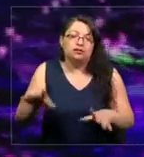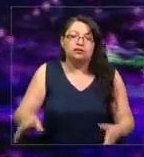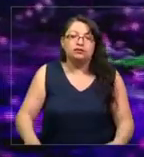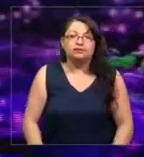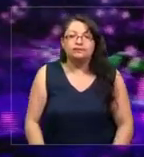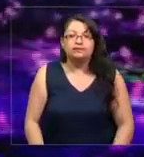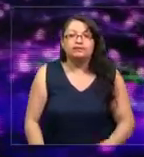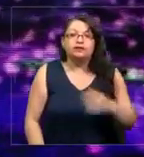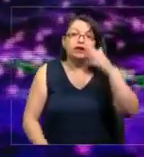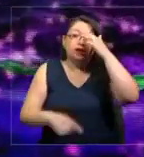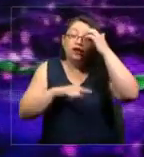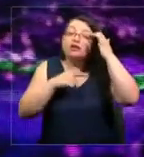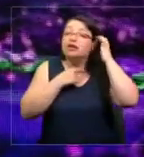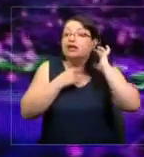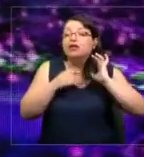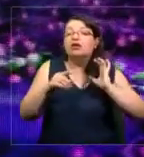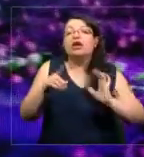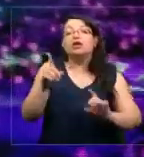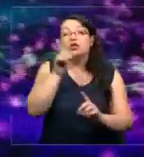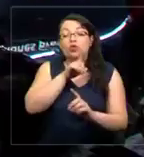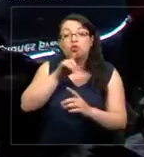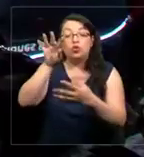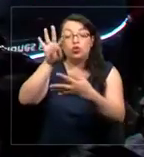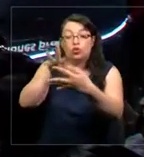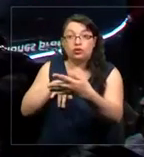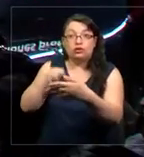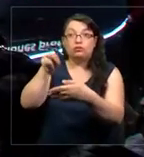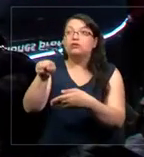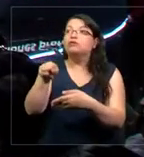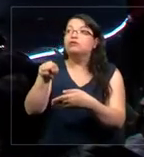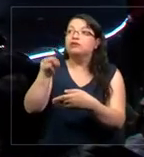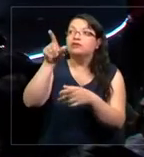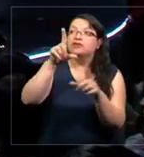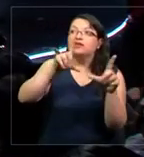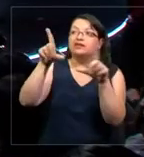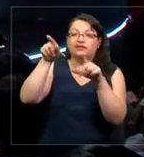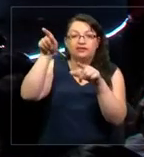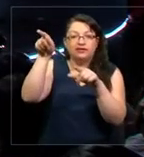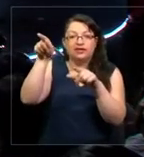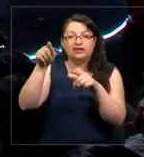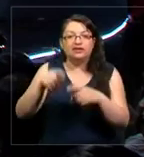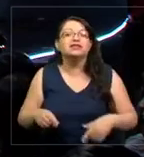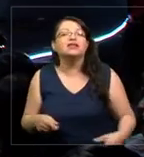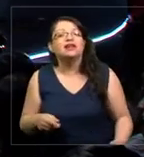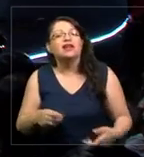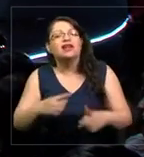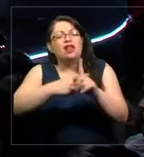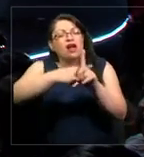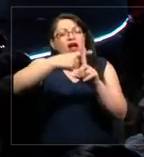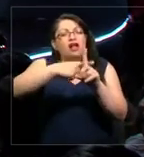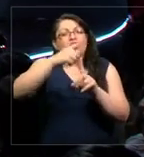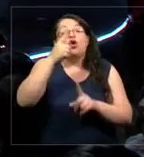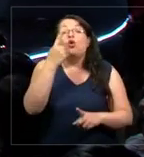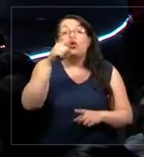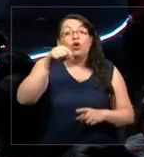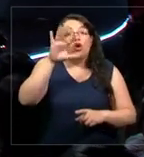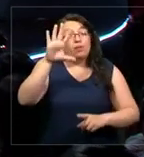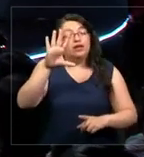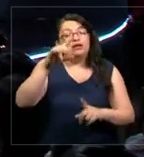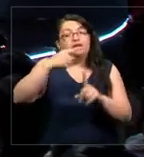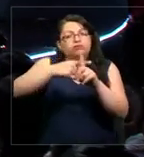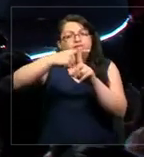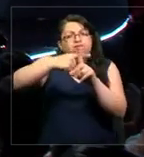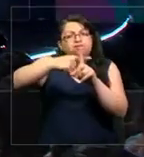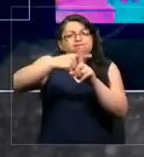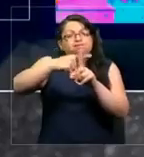Quisiera detenerme un poco en el último informe este, en el que aparece ahí el decalentamiento de 1,5 grados, porque